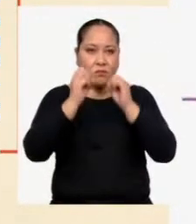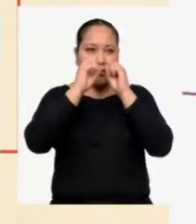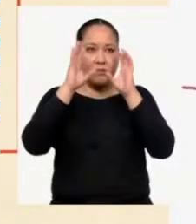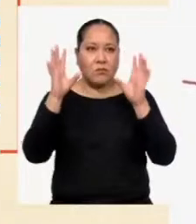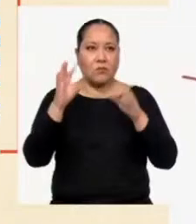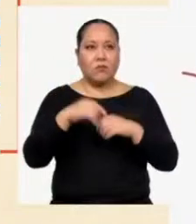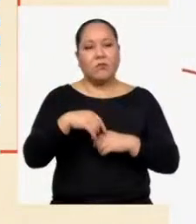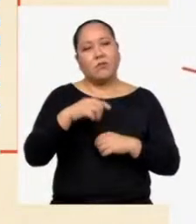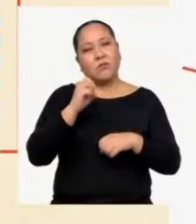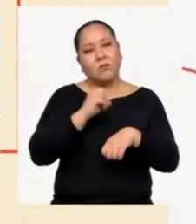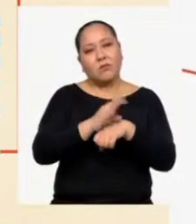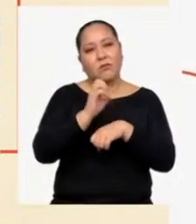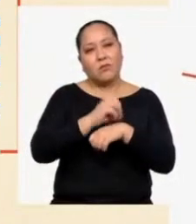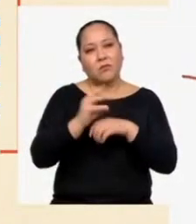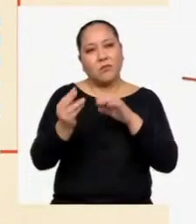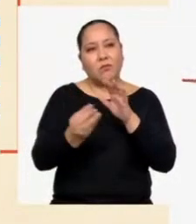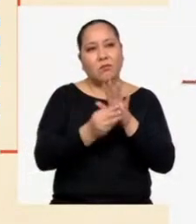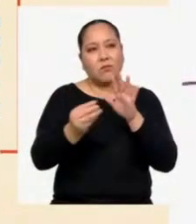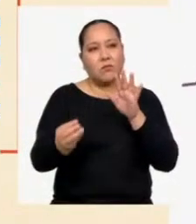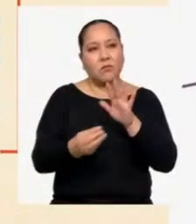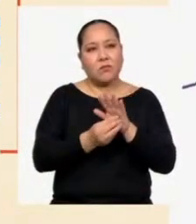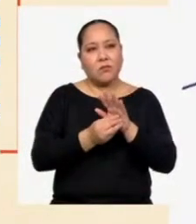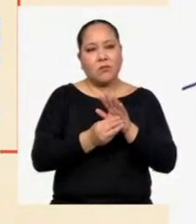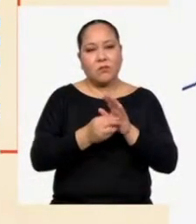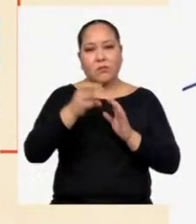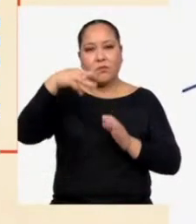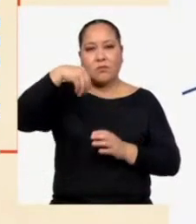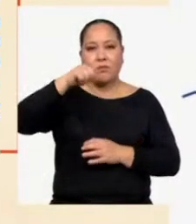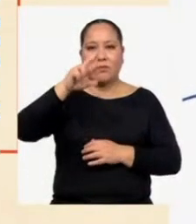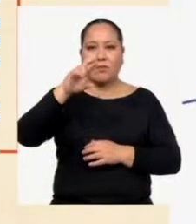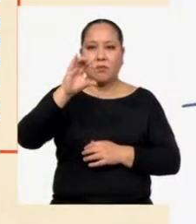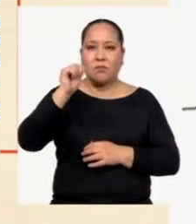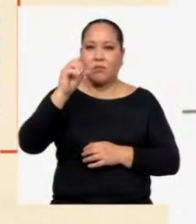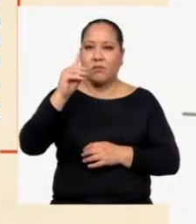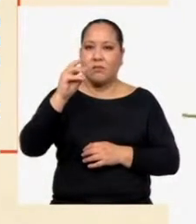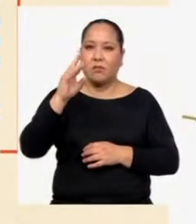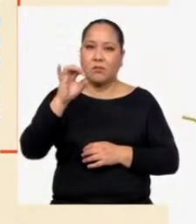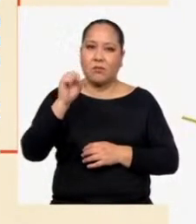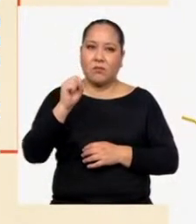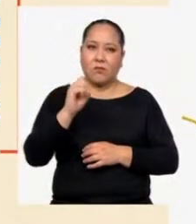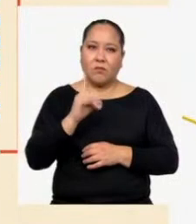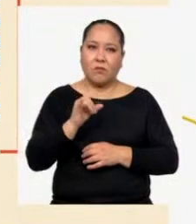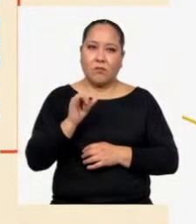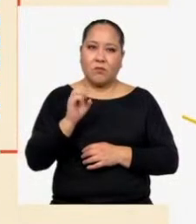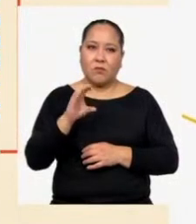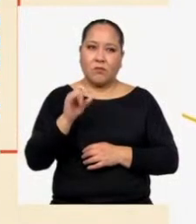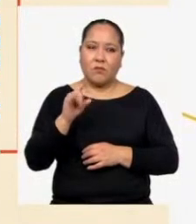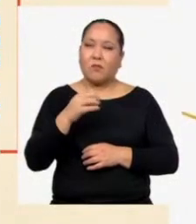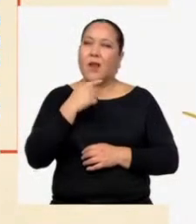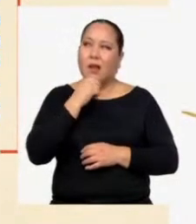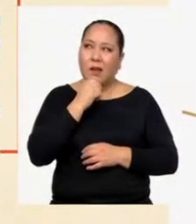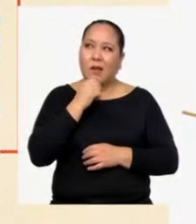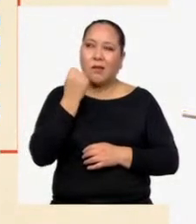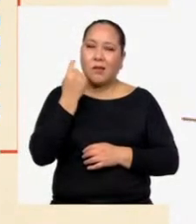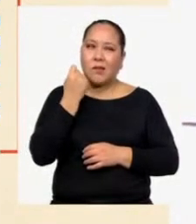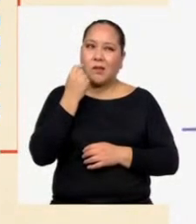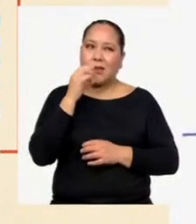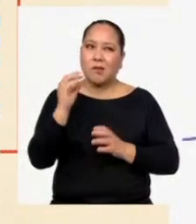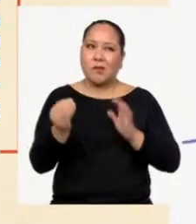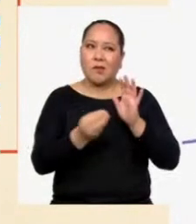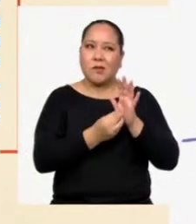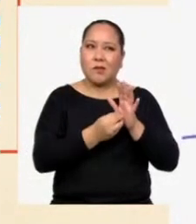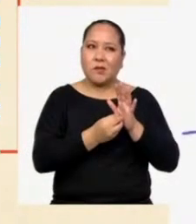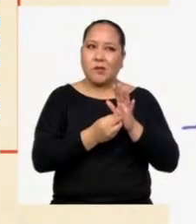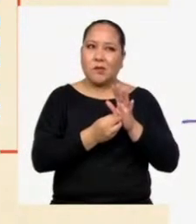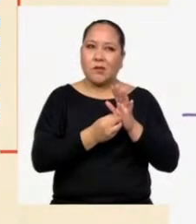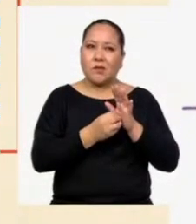te sugiero incluir algunos marcadores del discurso Ah, puede que se entienda mejor si anteponemos a